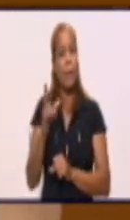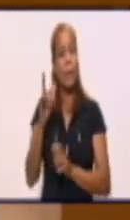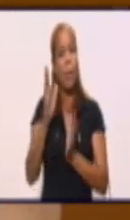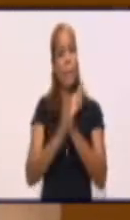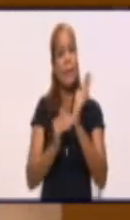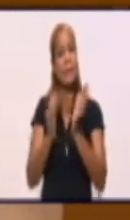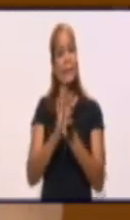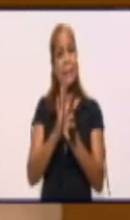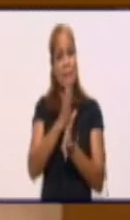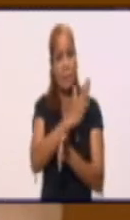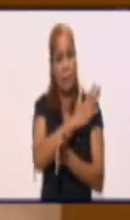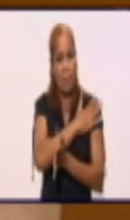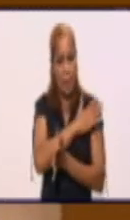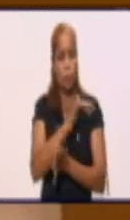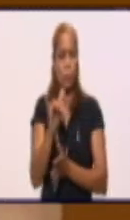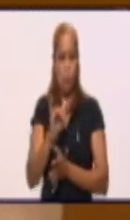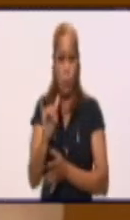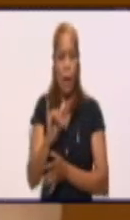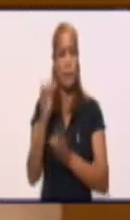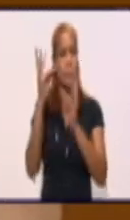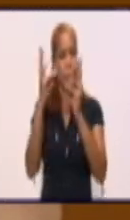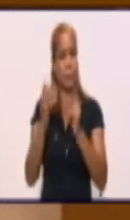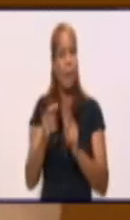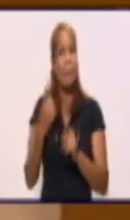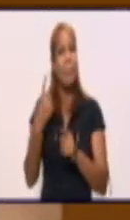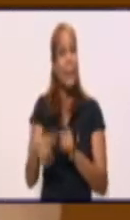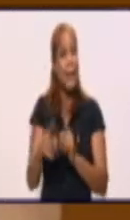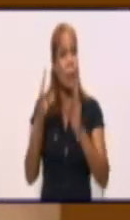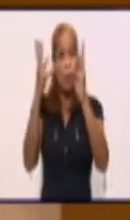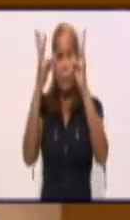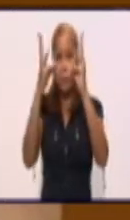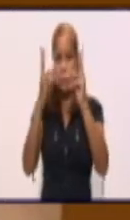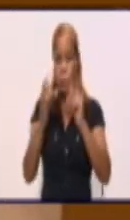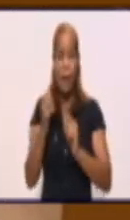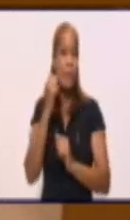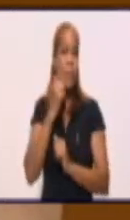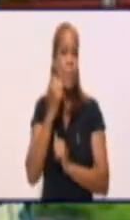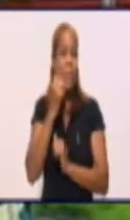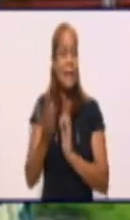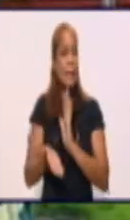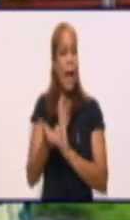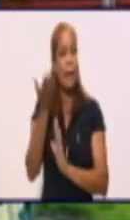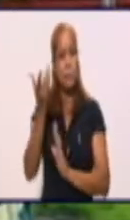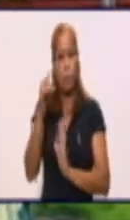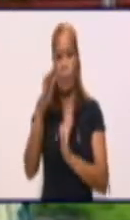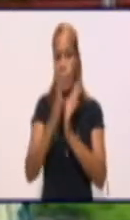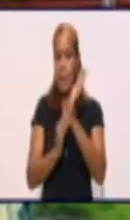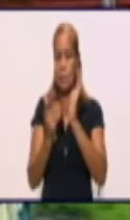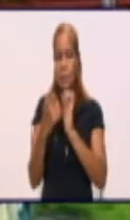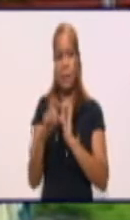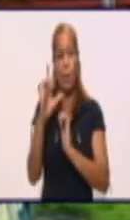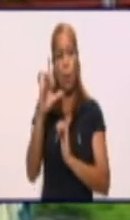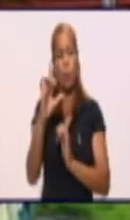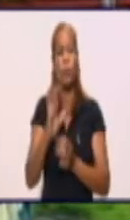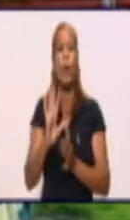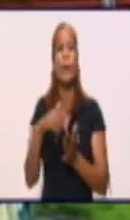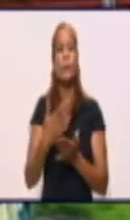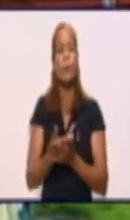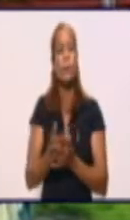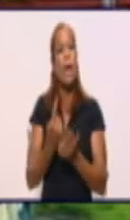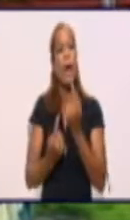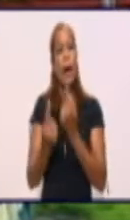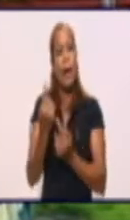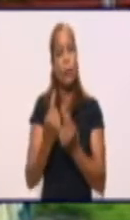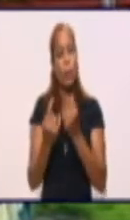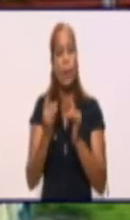cifra. Pero la cifra mayor ha sido en el mes de julio. Algunos de los datos que la doctora acaba